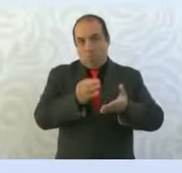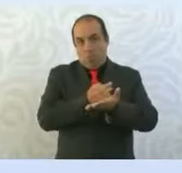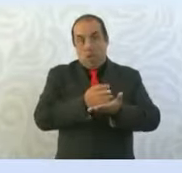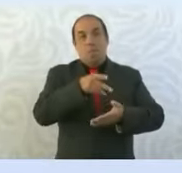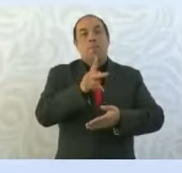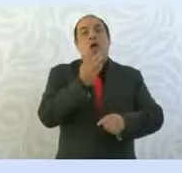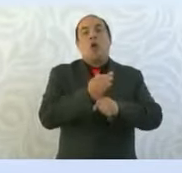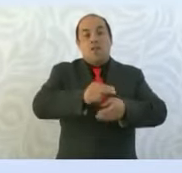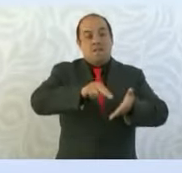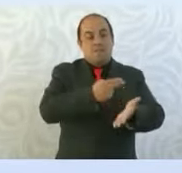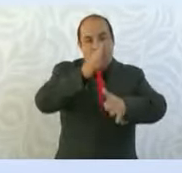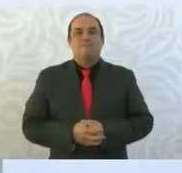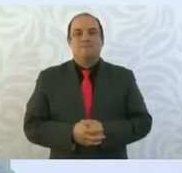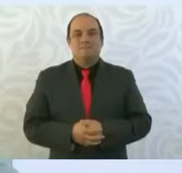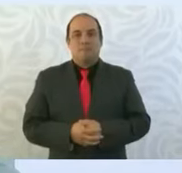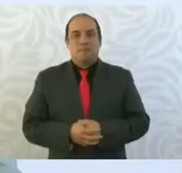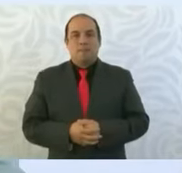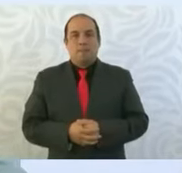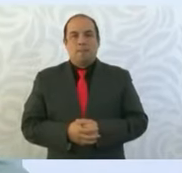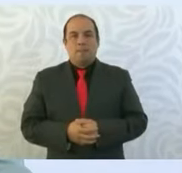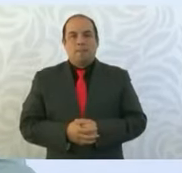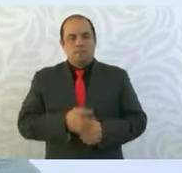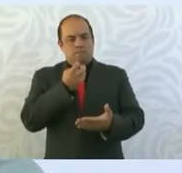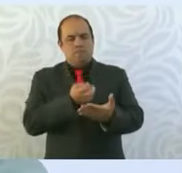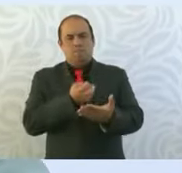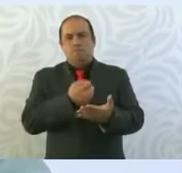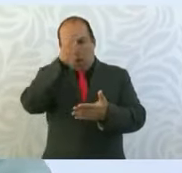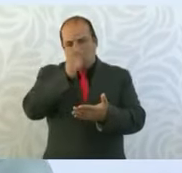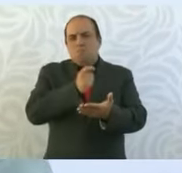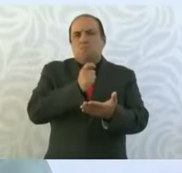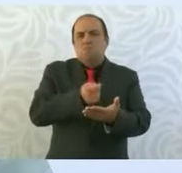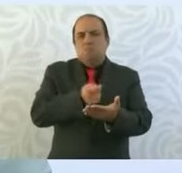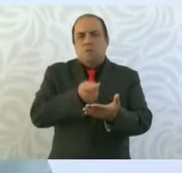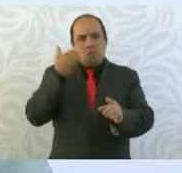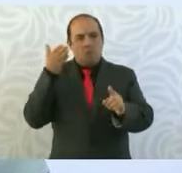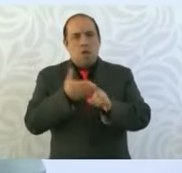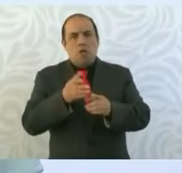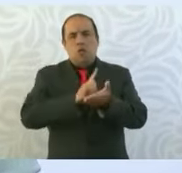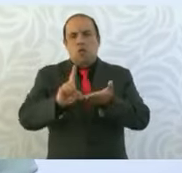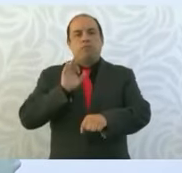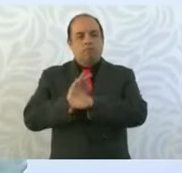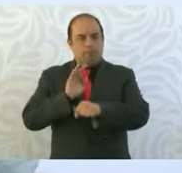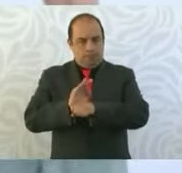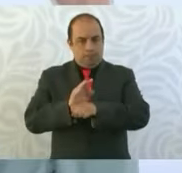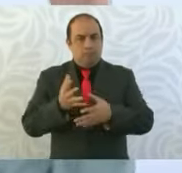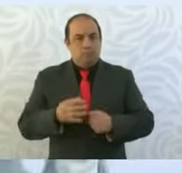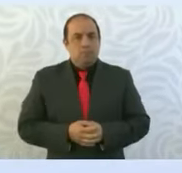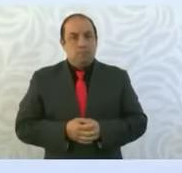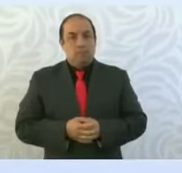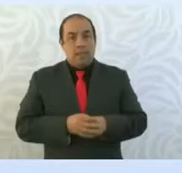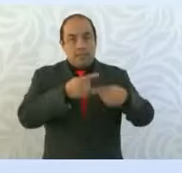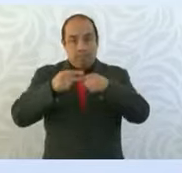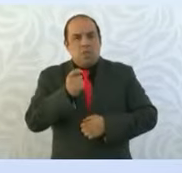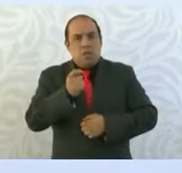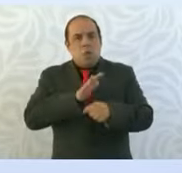gran acuerdo unitario. ¿De qué se trata este acuerdo por el derecho humano al agua y la sustentabilidad? Son varios ejes.